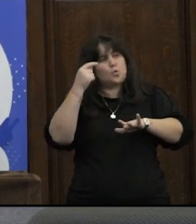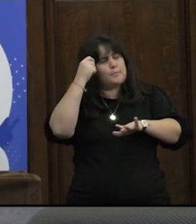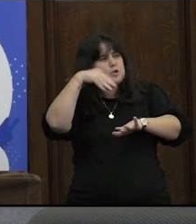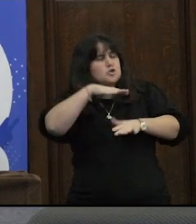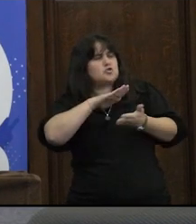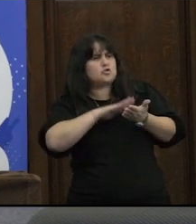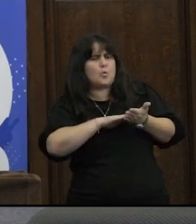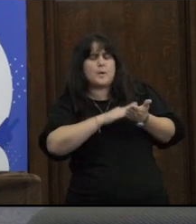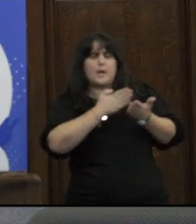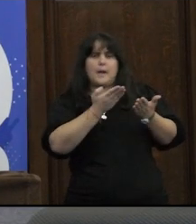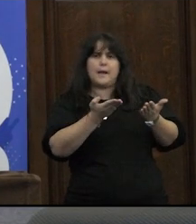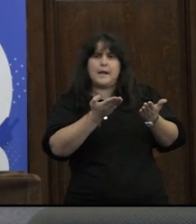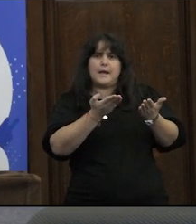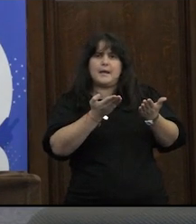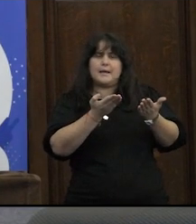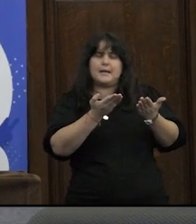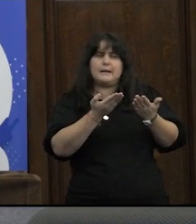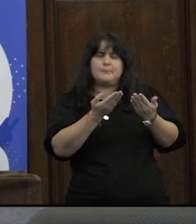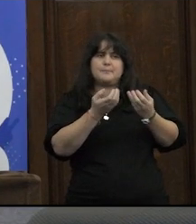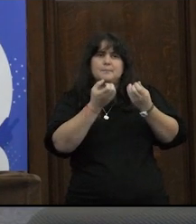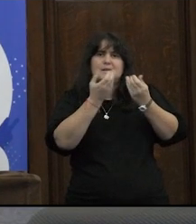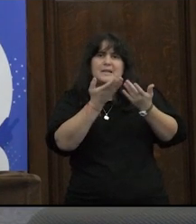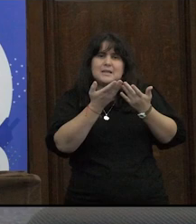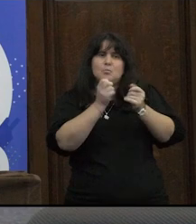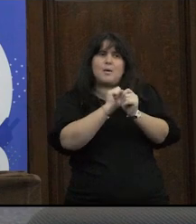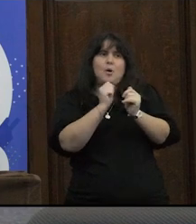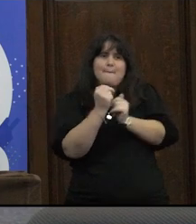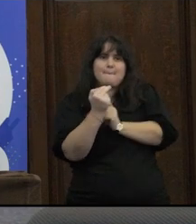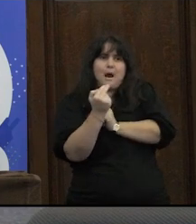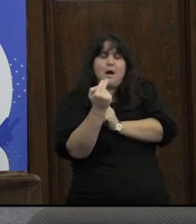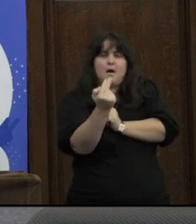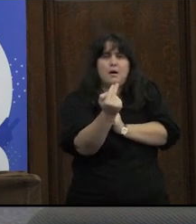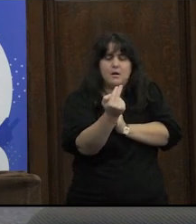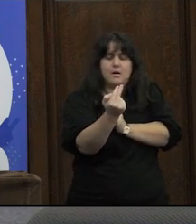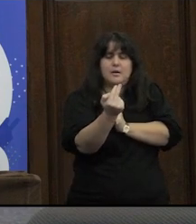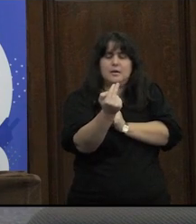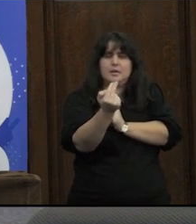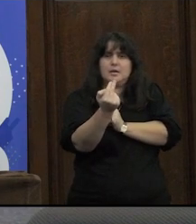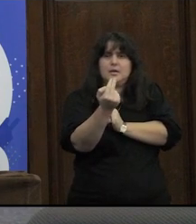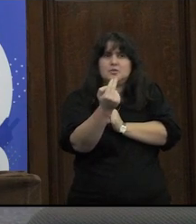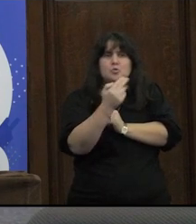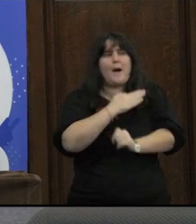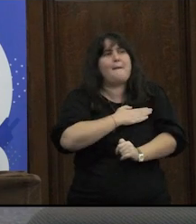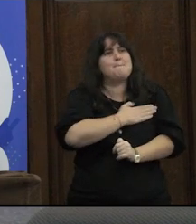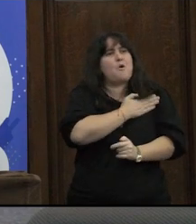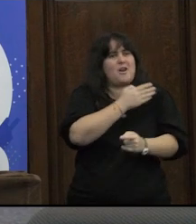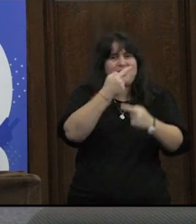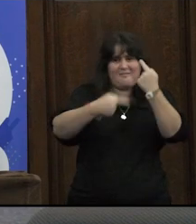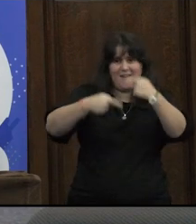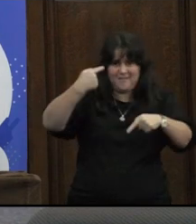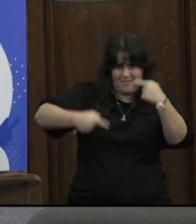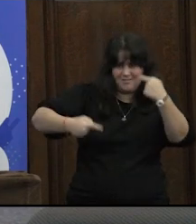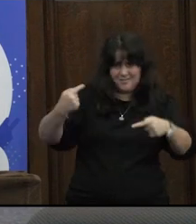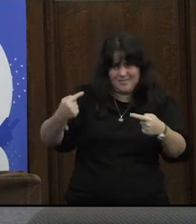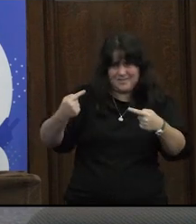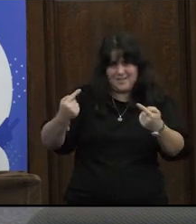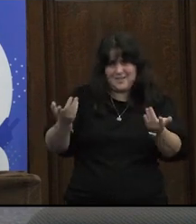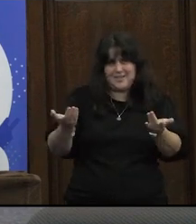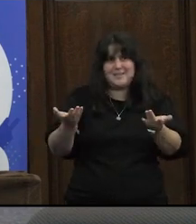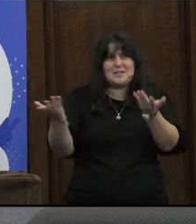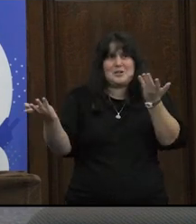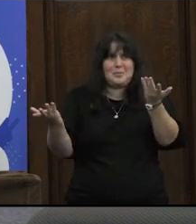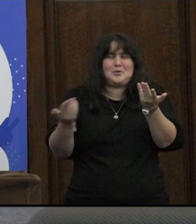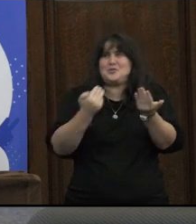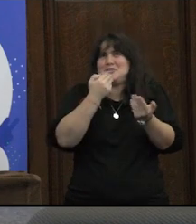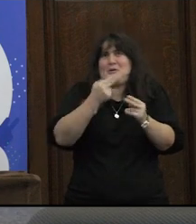ves esto de bueno la habilidad la habilitación a los amores diversos por ponerle